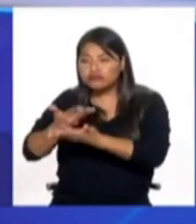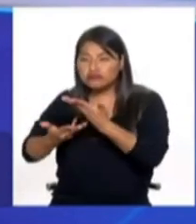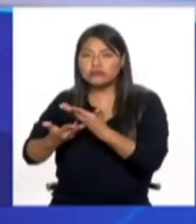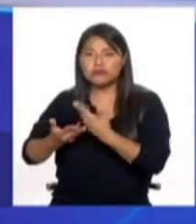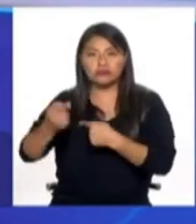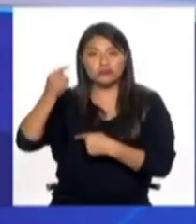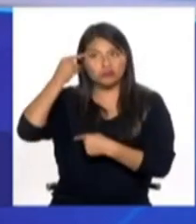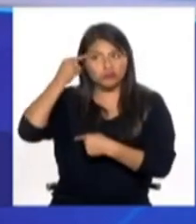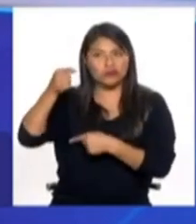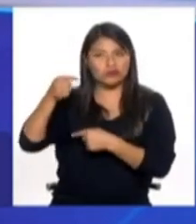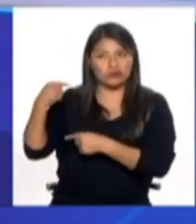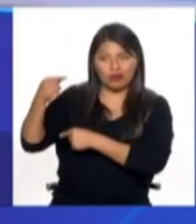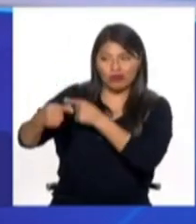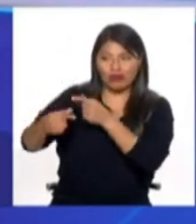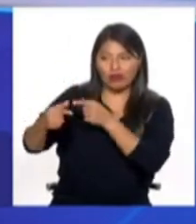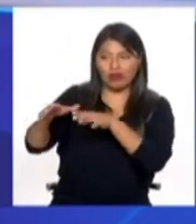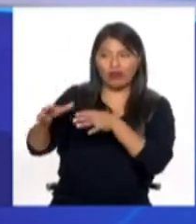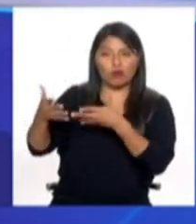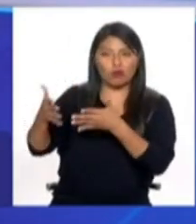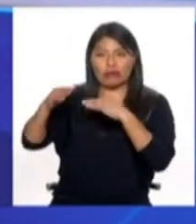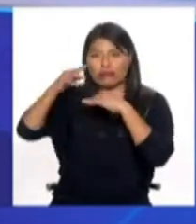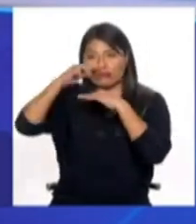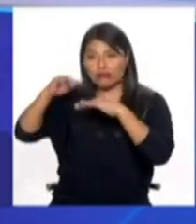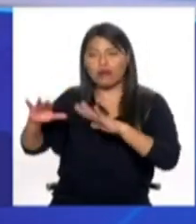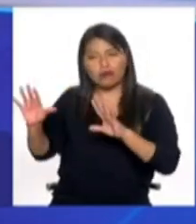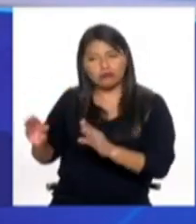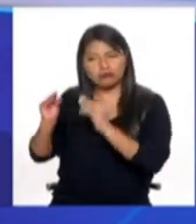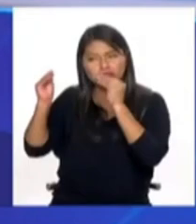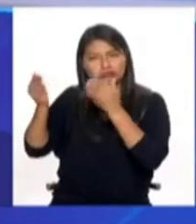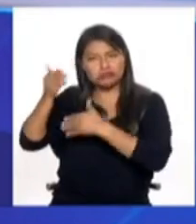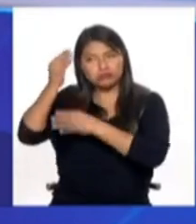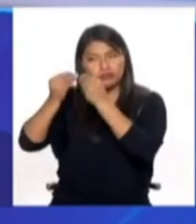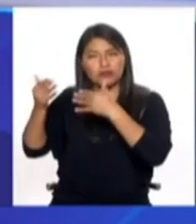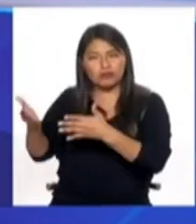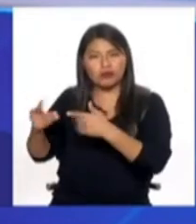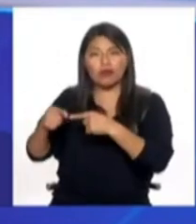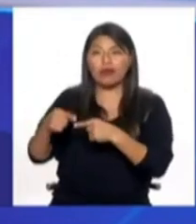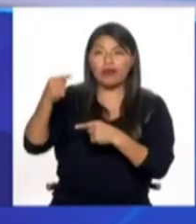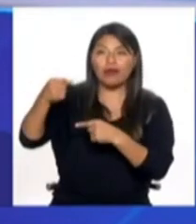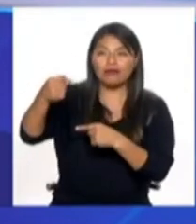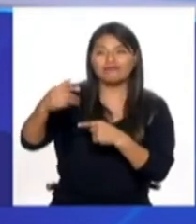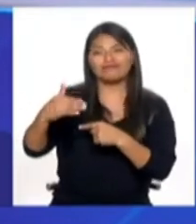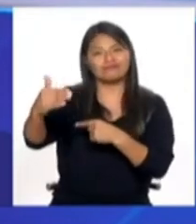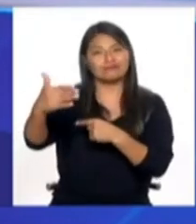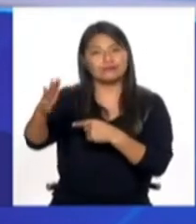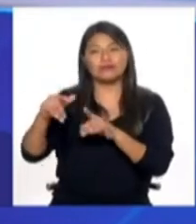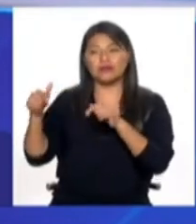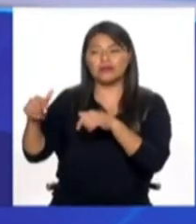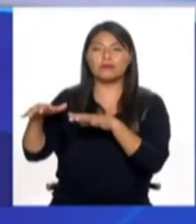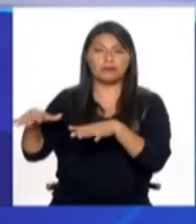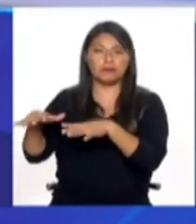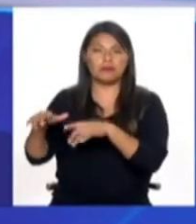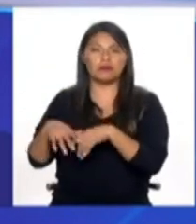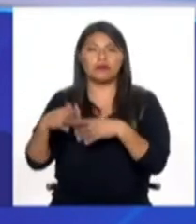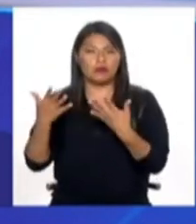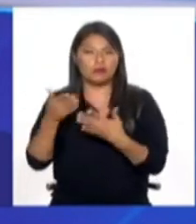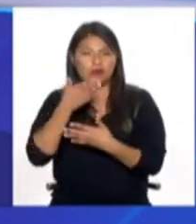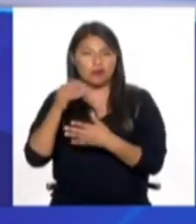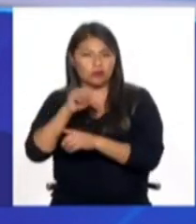generaciones, más que en las nuestras, la verdad. Y creo que hay una posibilidad de poder cambiar patrones socioculturales